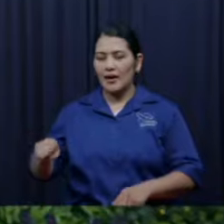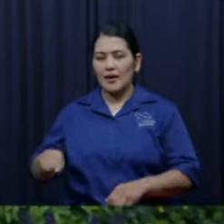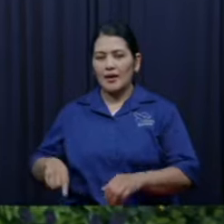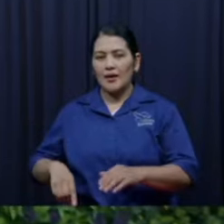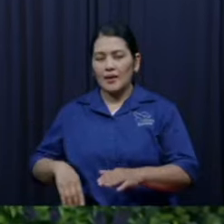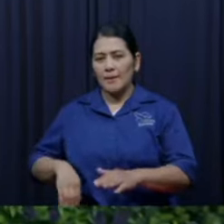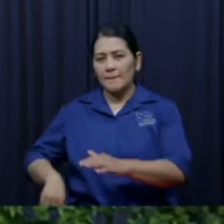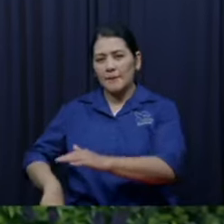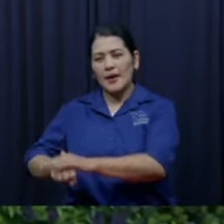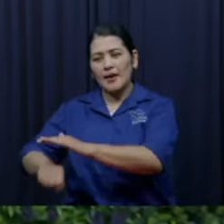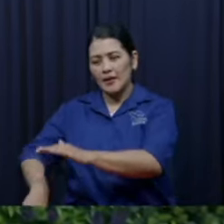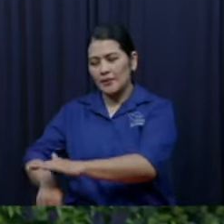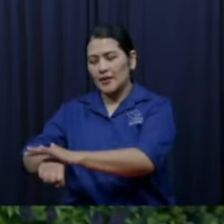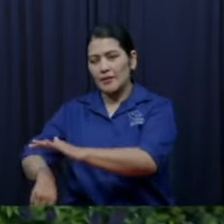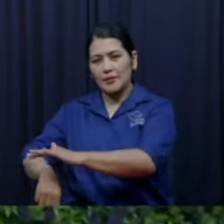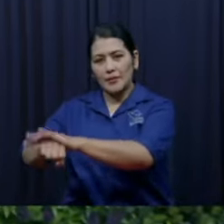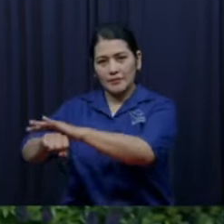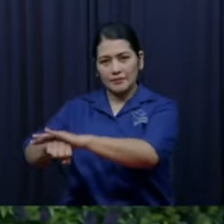hermano cuando yo los vi